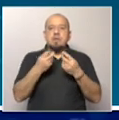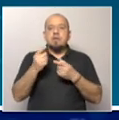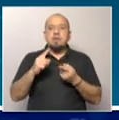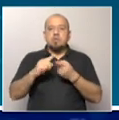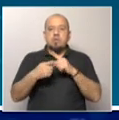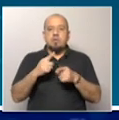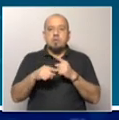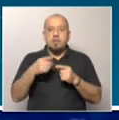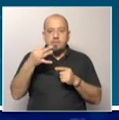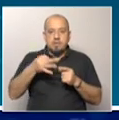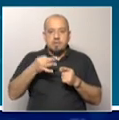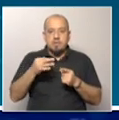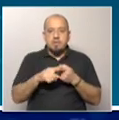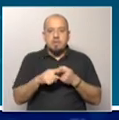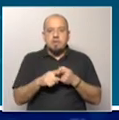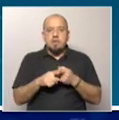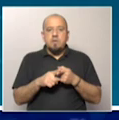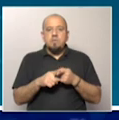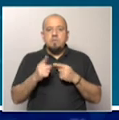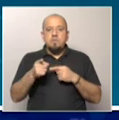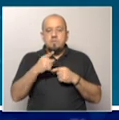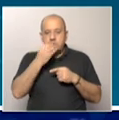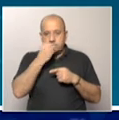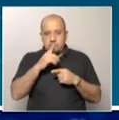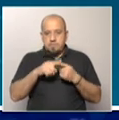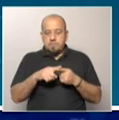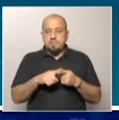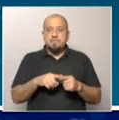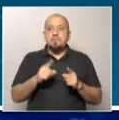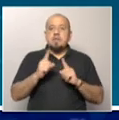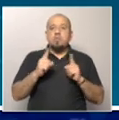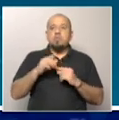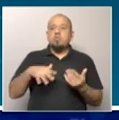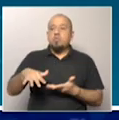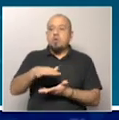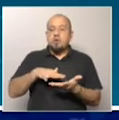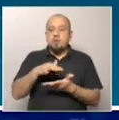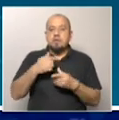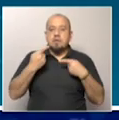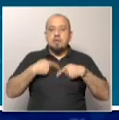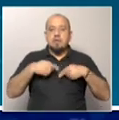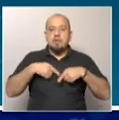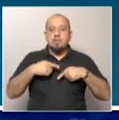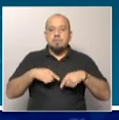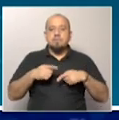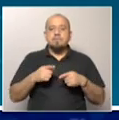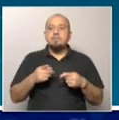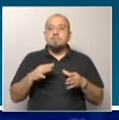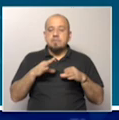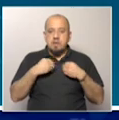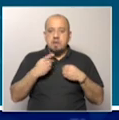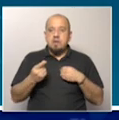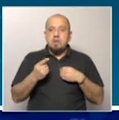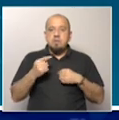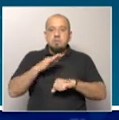En verdad eso es lo que ha dado mejores resultados. En algunos lugares, bueno, las Intendencias asumen toda la